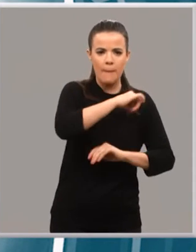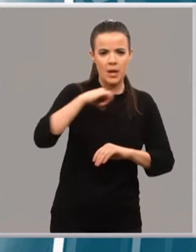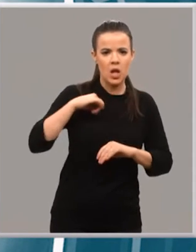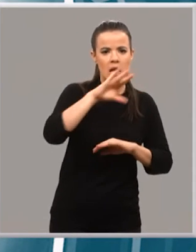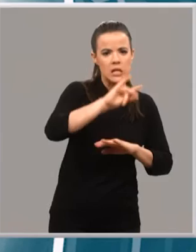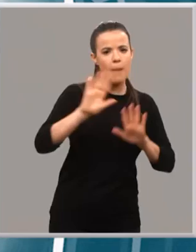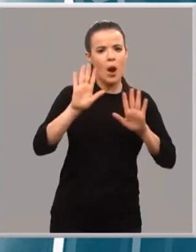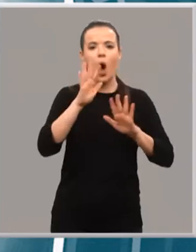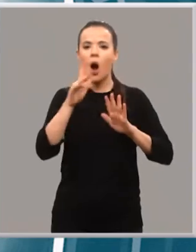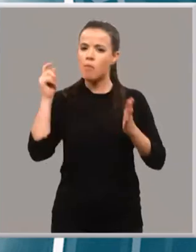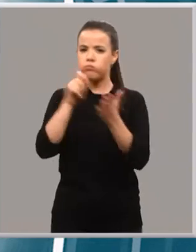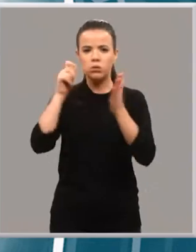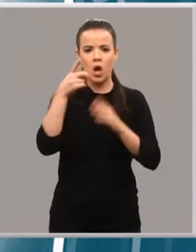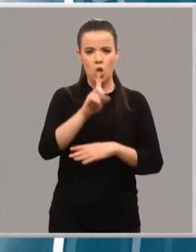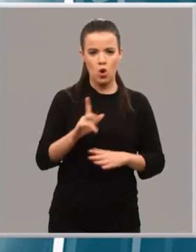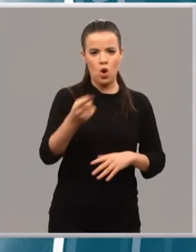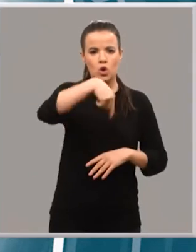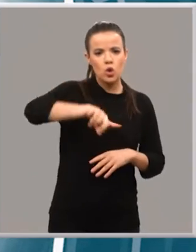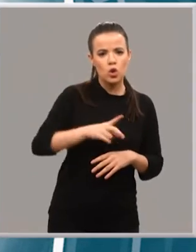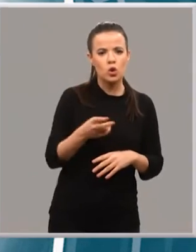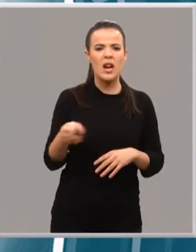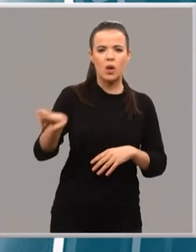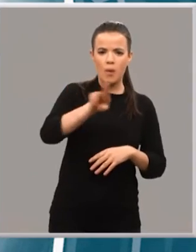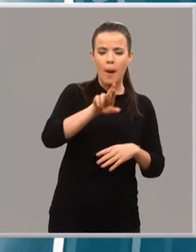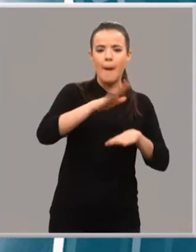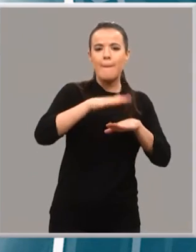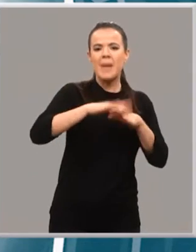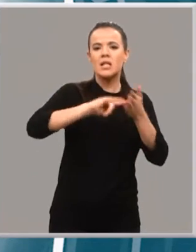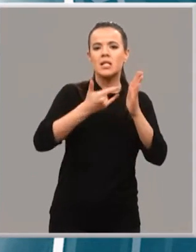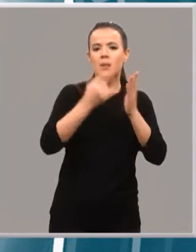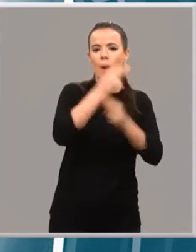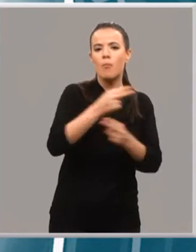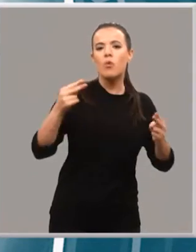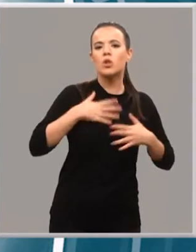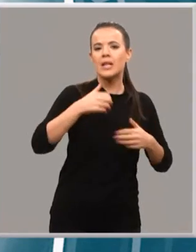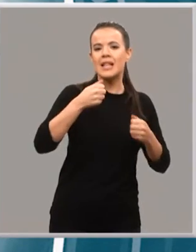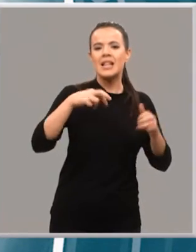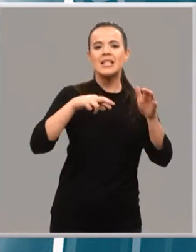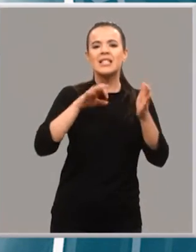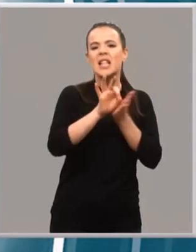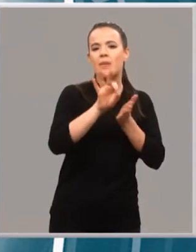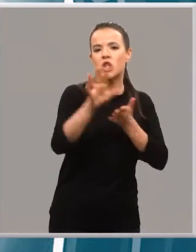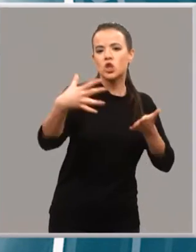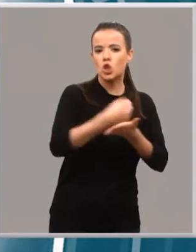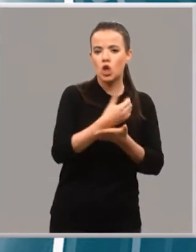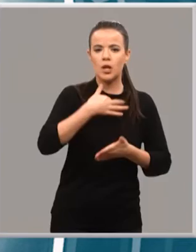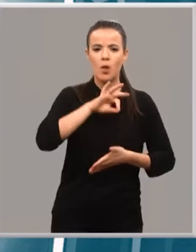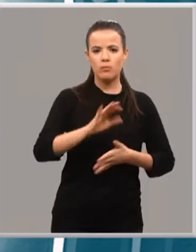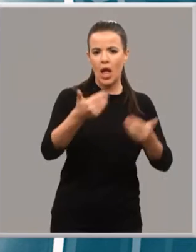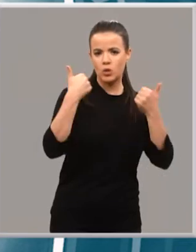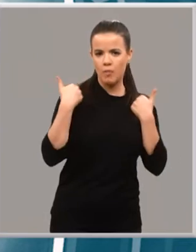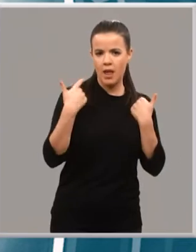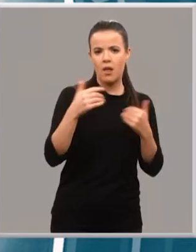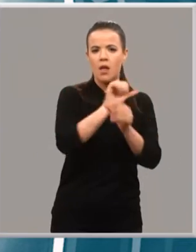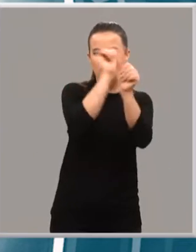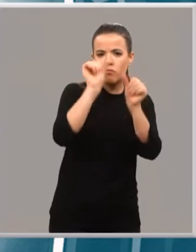de forma inmediata. Recuperaremos para el sistema público sanitario todos los servicios que podamos asumir de